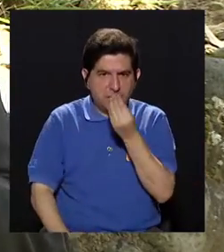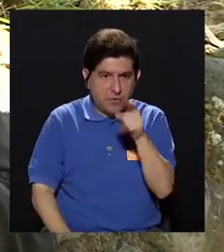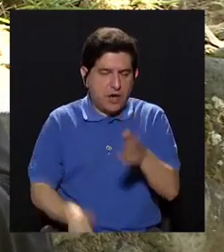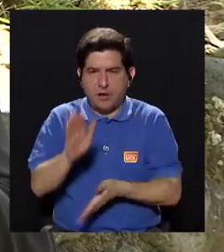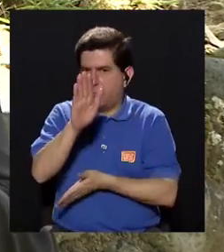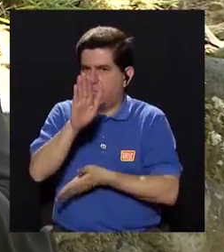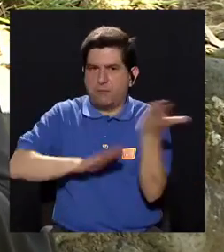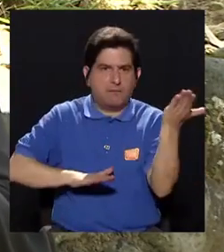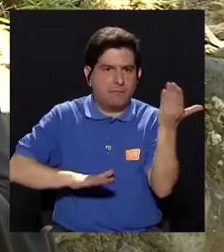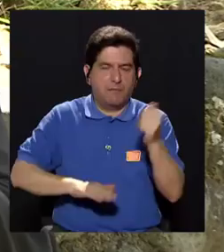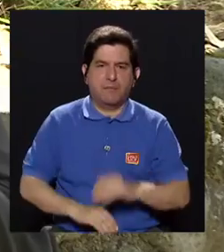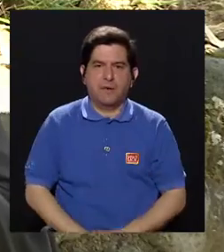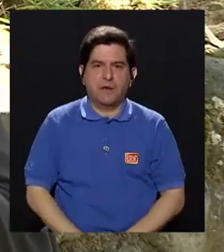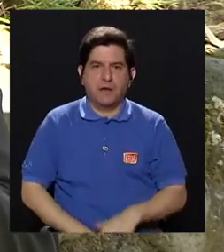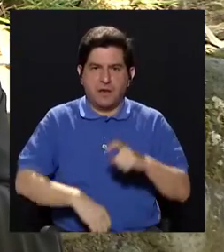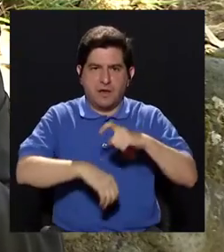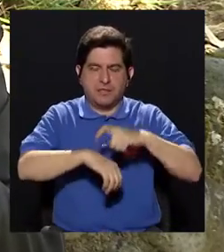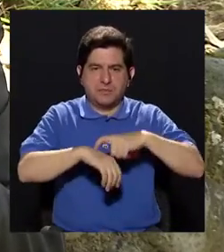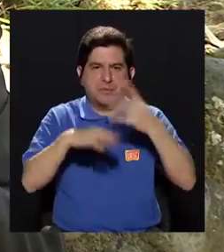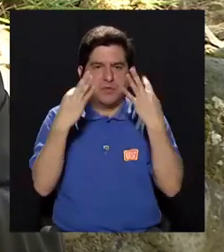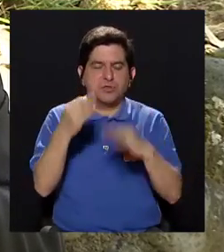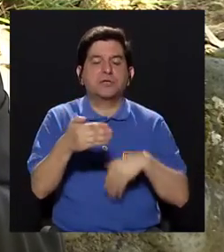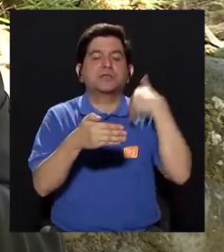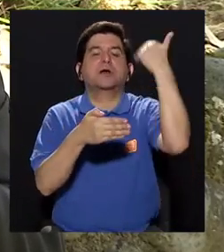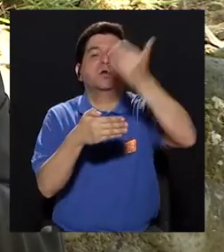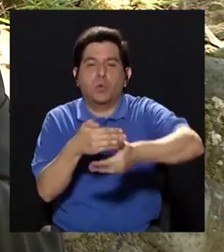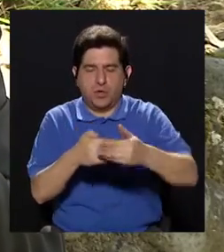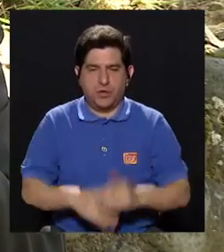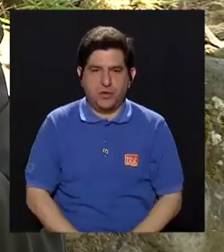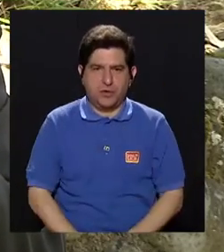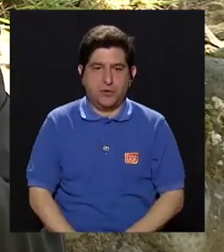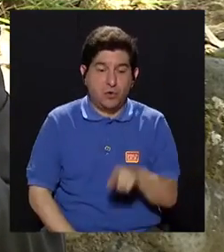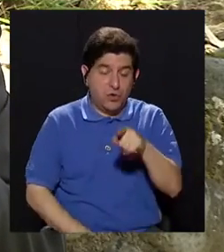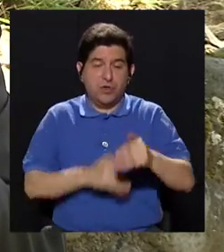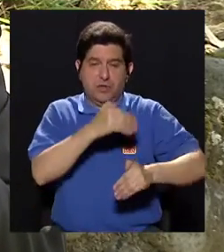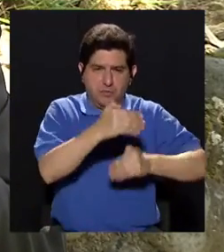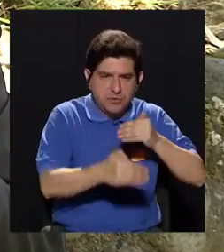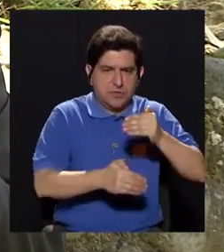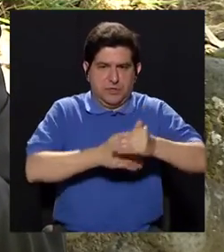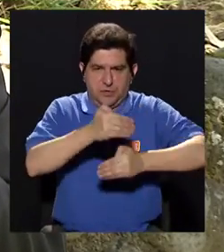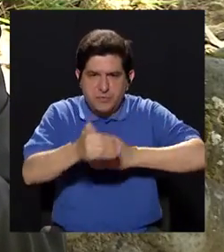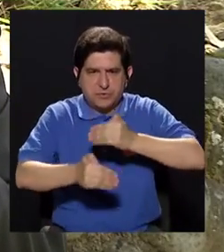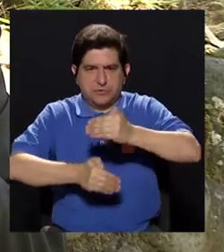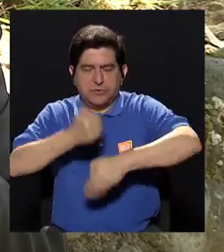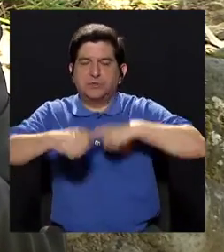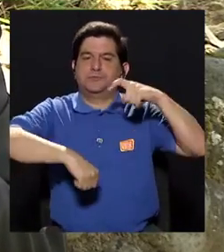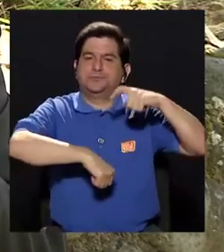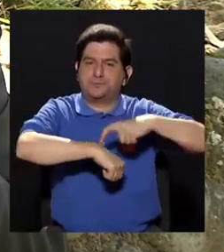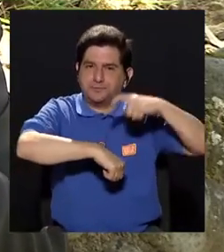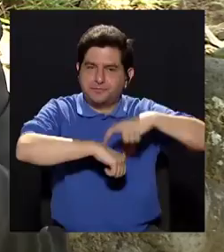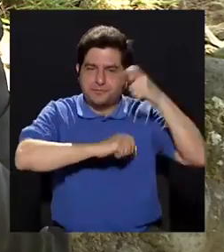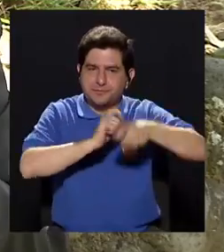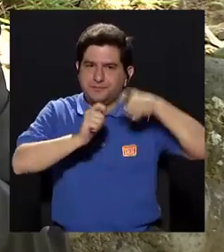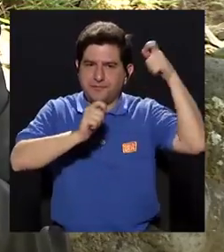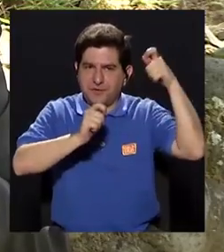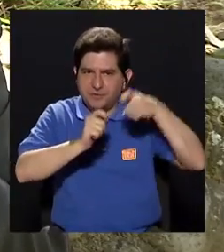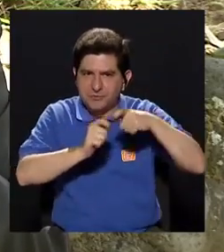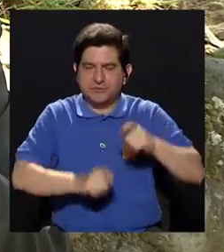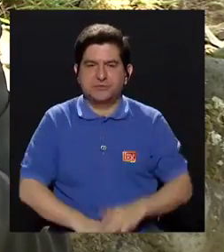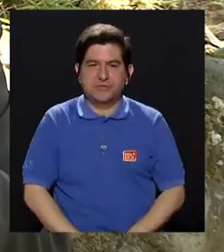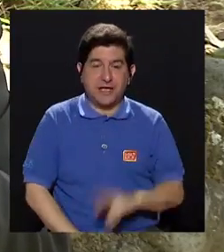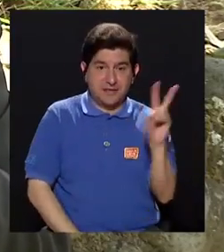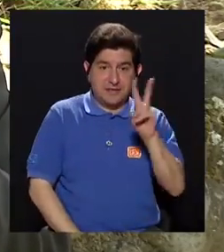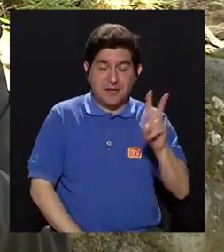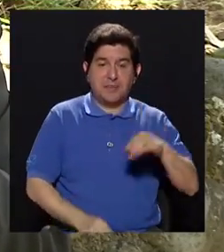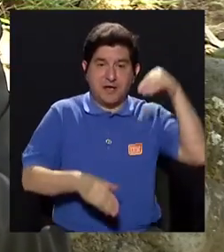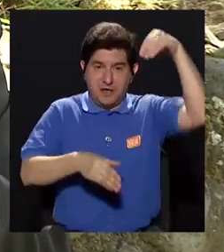alimentación, él se va a desprender y va a intentarlo de nuevo. Y en cada uno de estos procesos se da el momento propicio para que